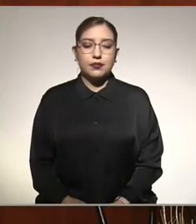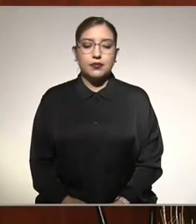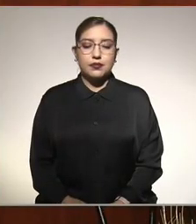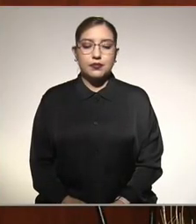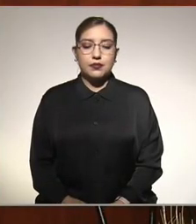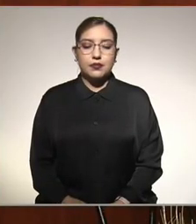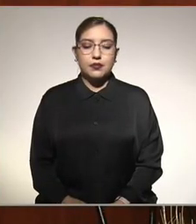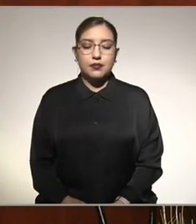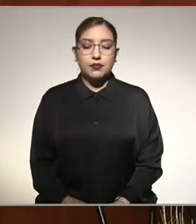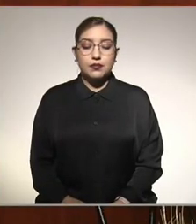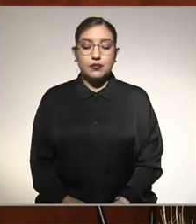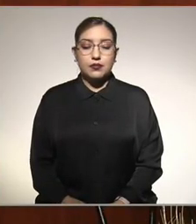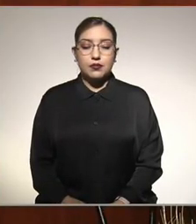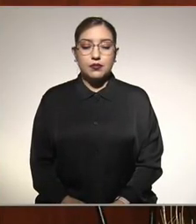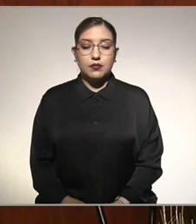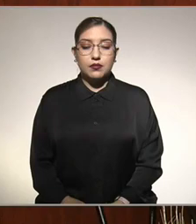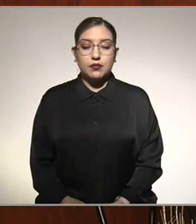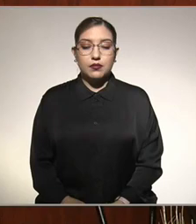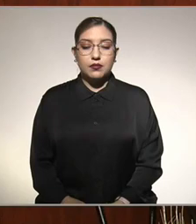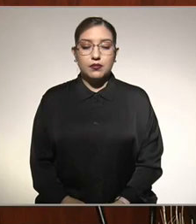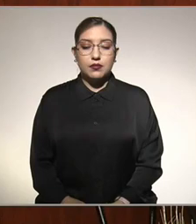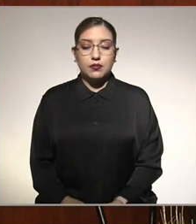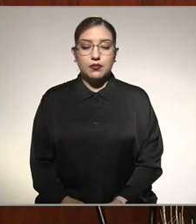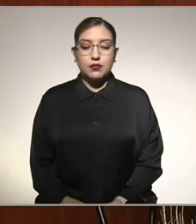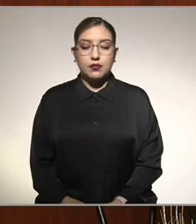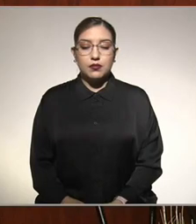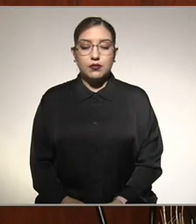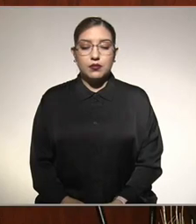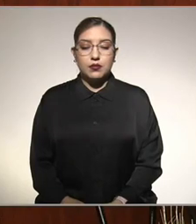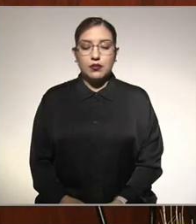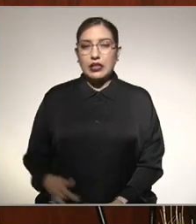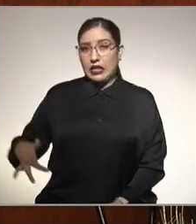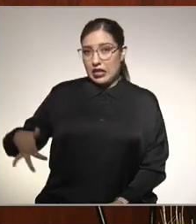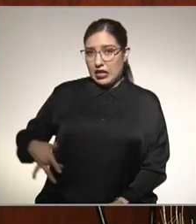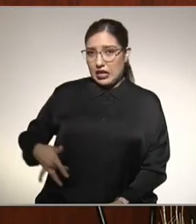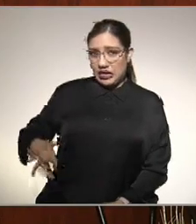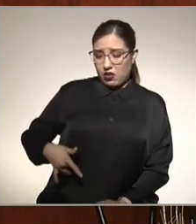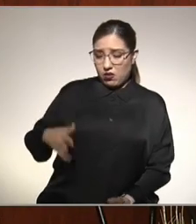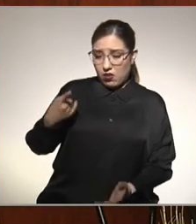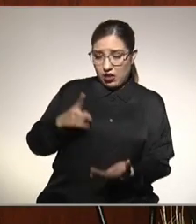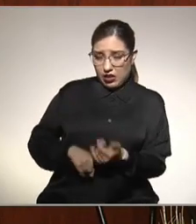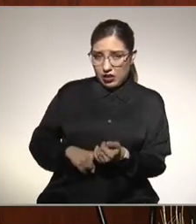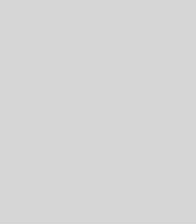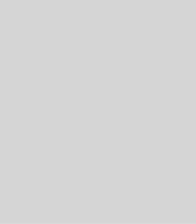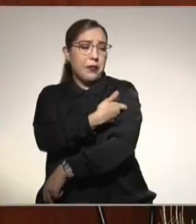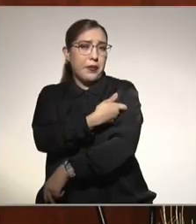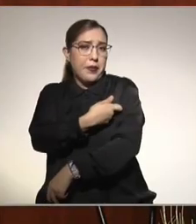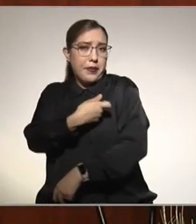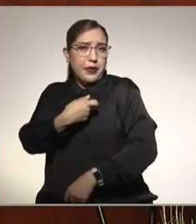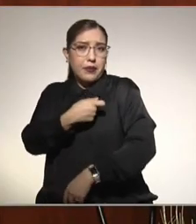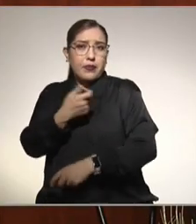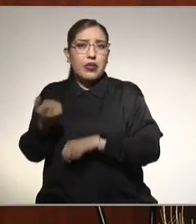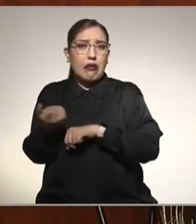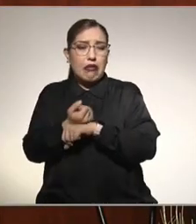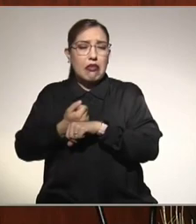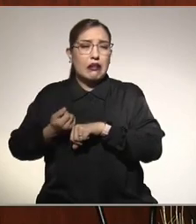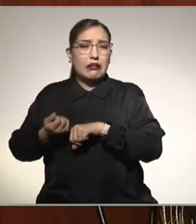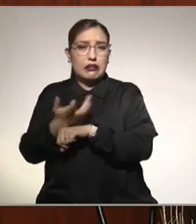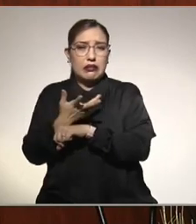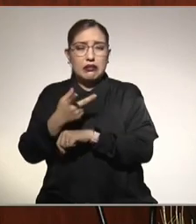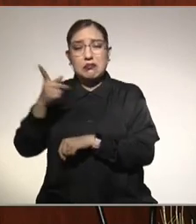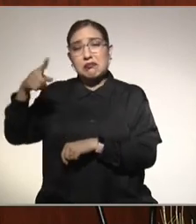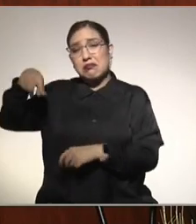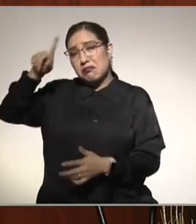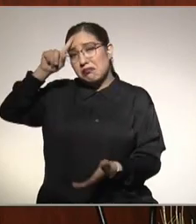incremento del contenido de grasa dentro del hígado es decir un graso como tal un buen porcentaje de ellos